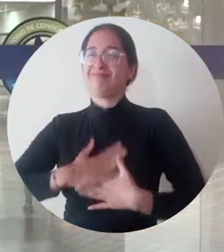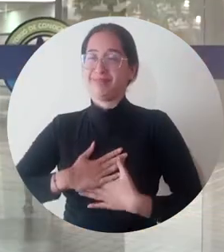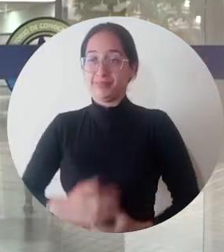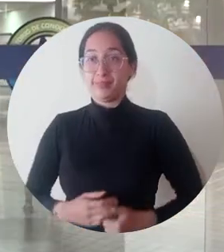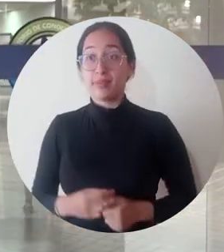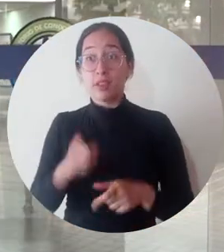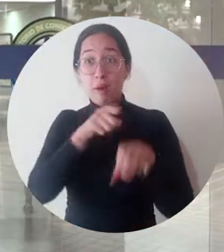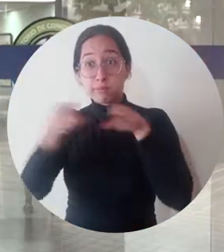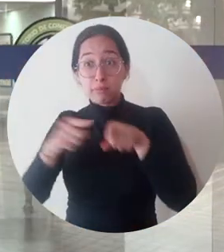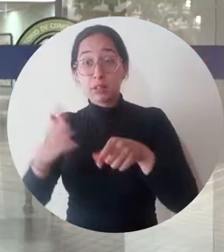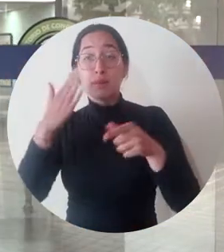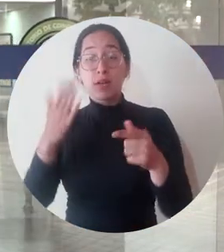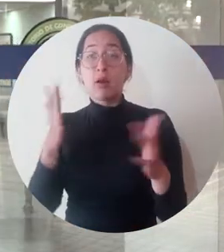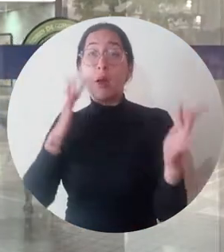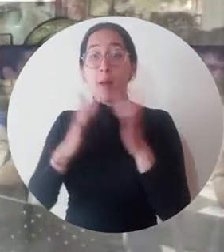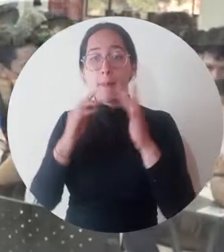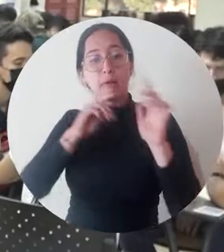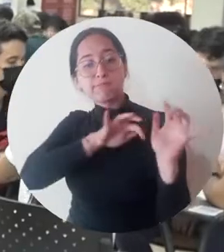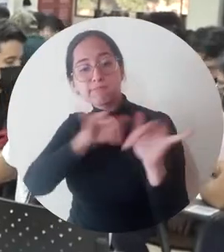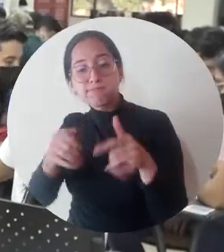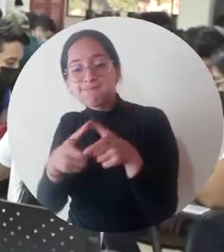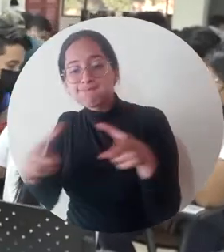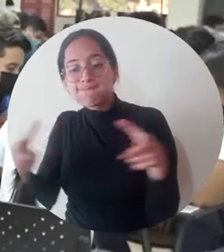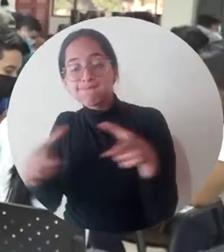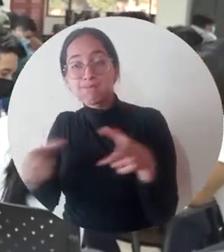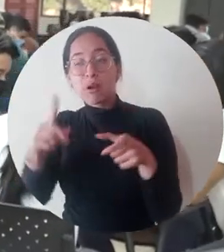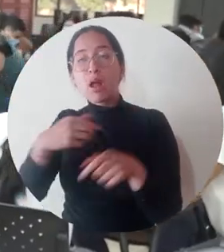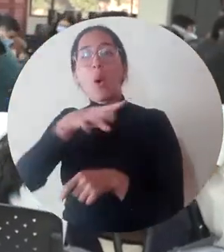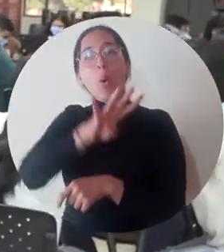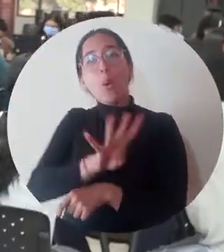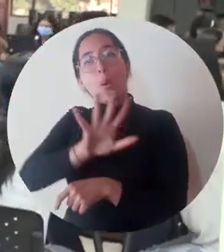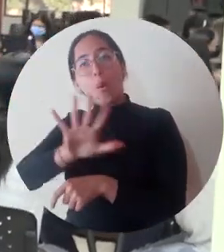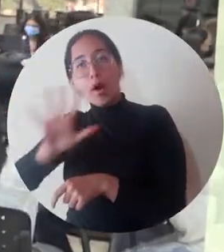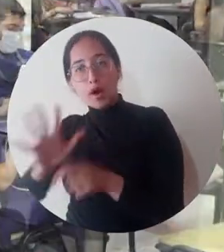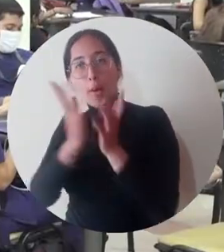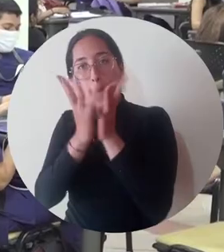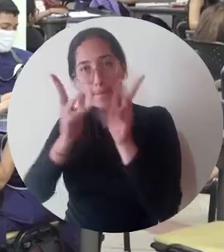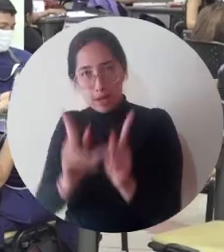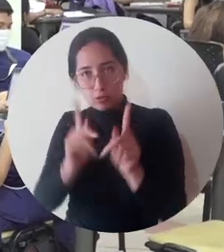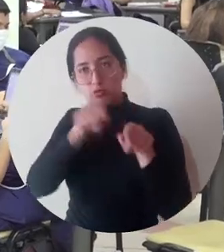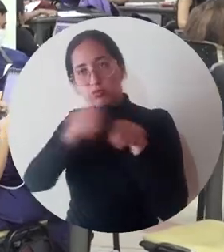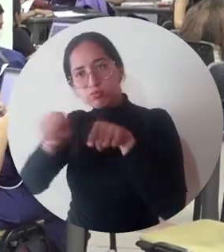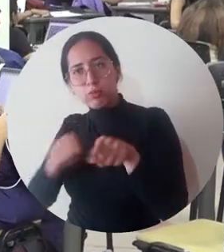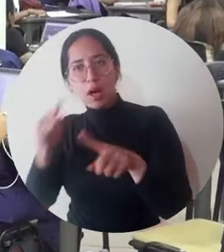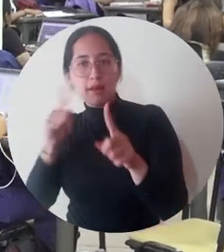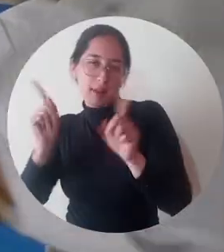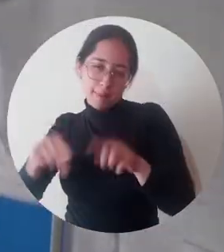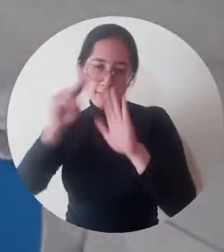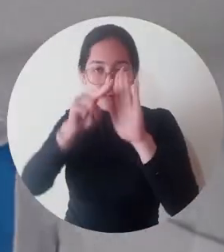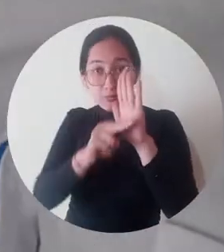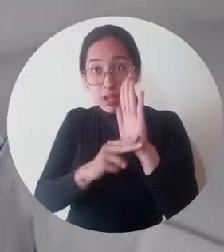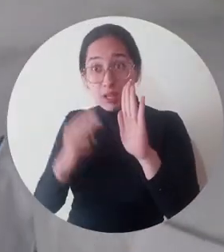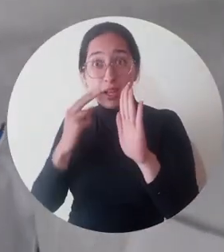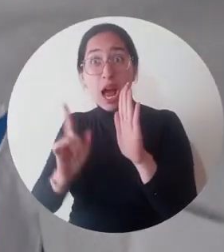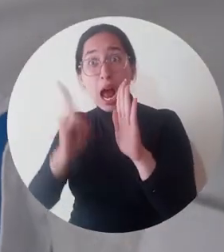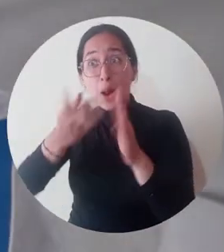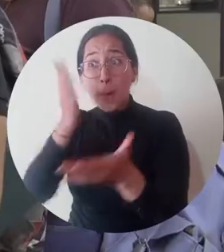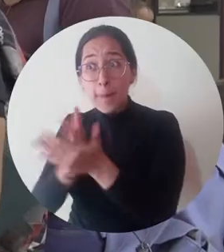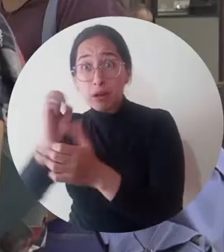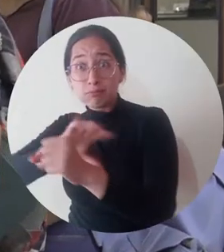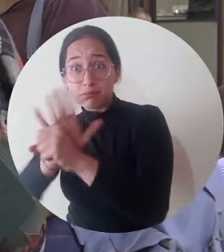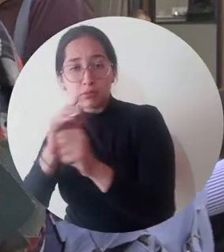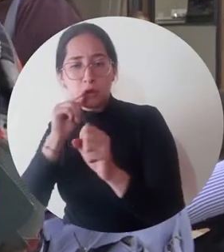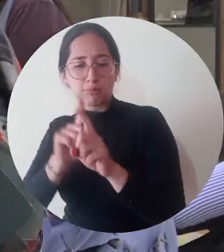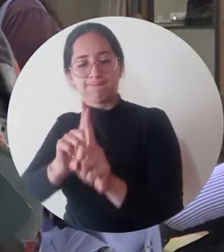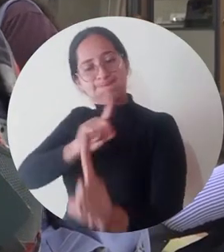universos, adaptó su capacidad de aforo para prestar el servicio simultáneo a 455 usuarios, con protocolos de bioseguridad